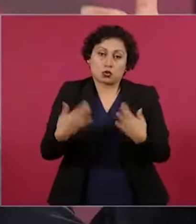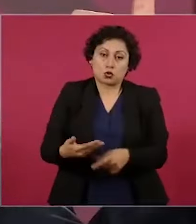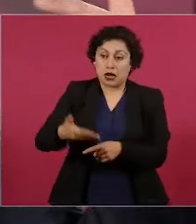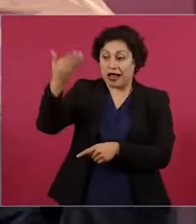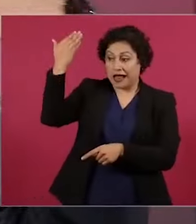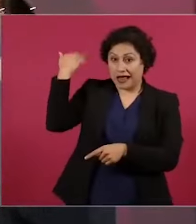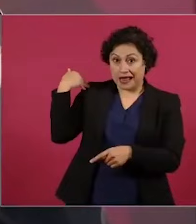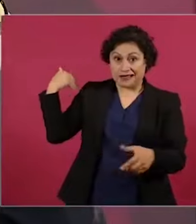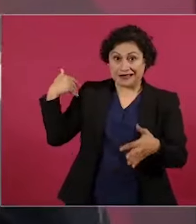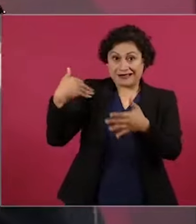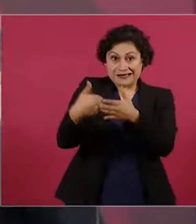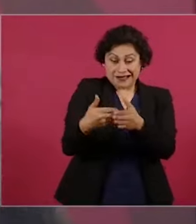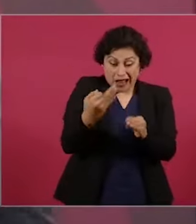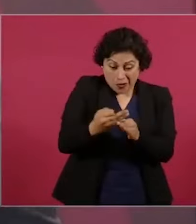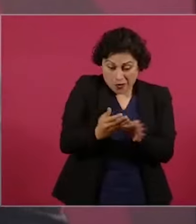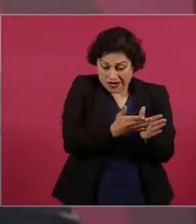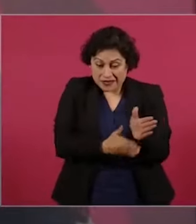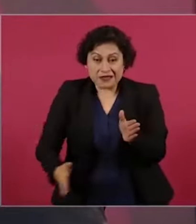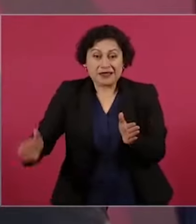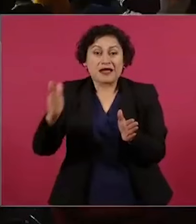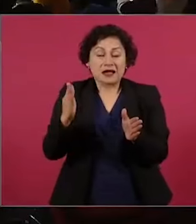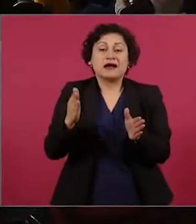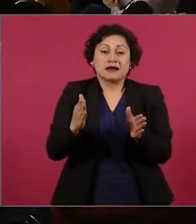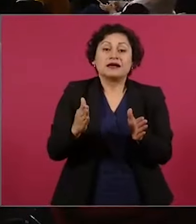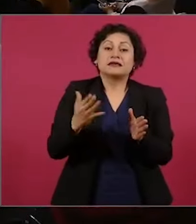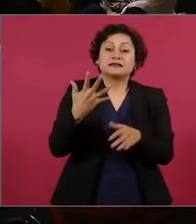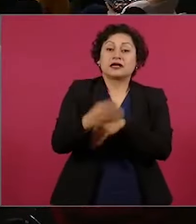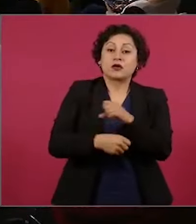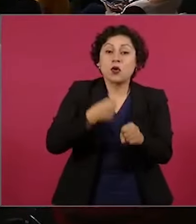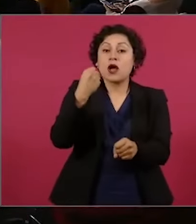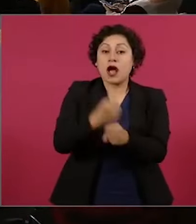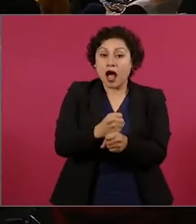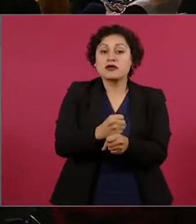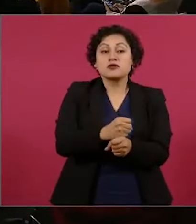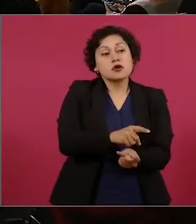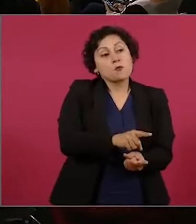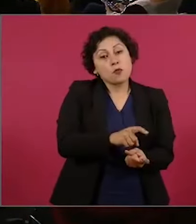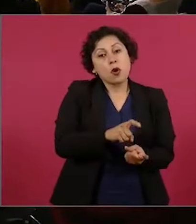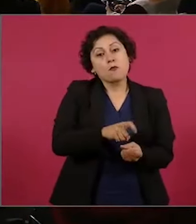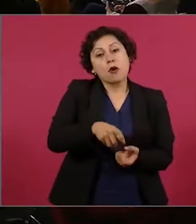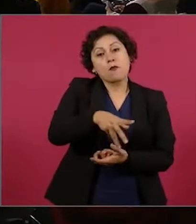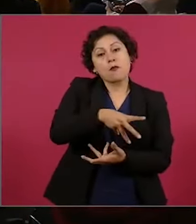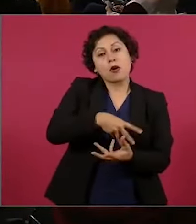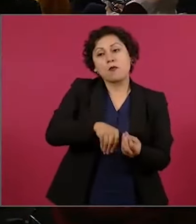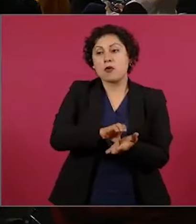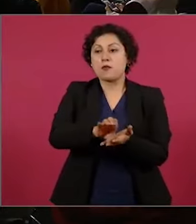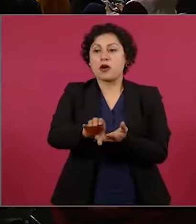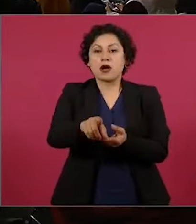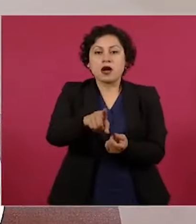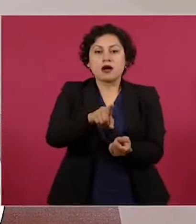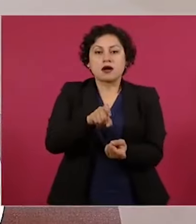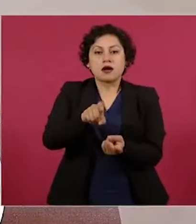durante todo el sexenio, cada año tenemos más recursos de los que se distribuyen en crédito. Y en crédito, curiosamente,